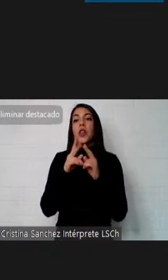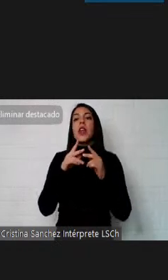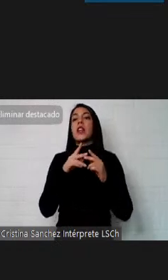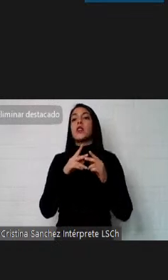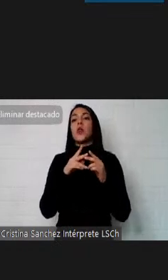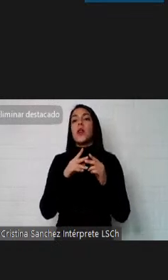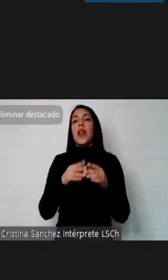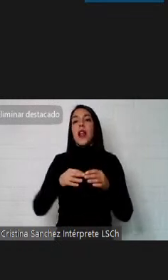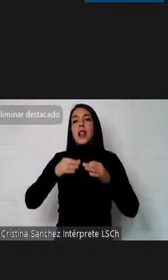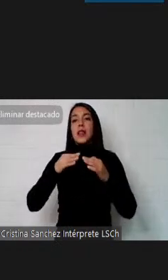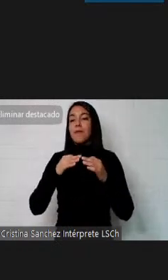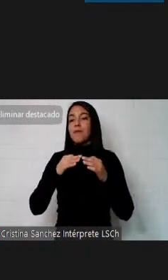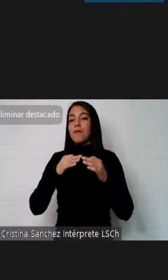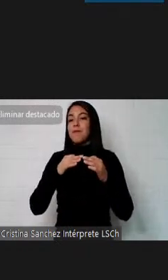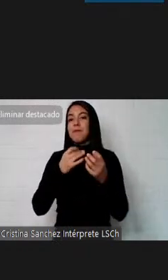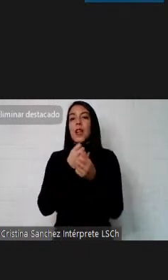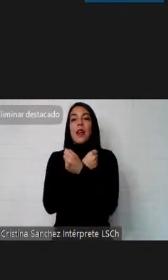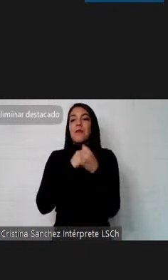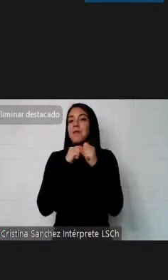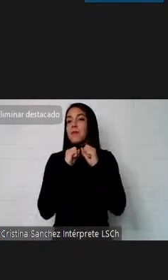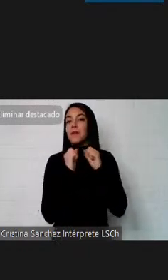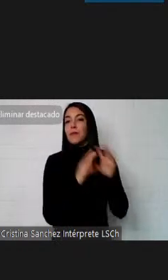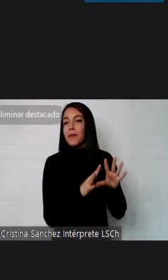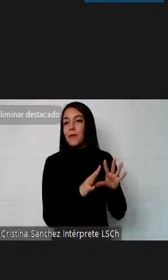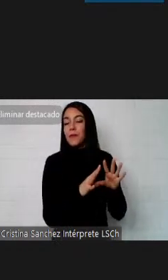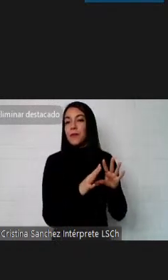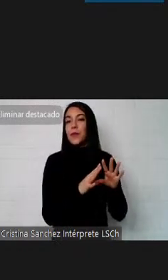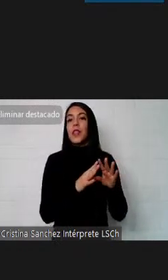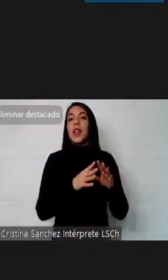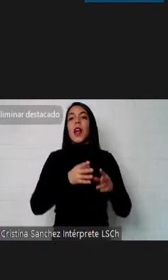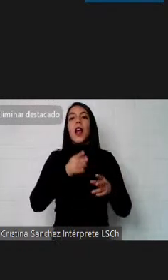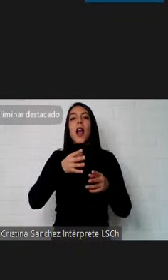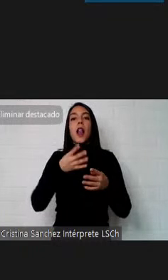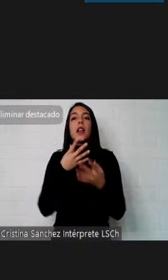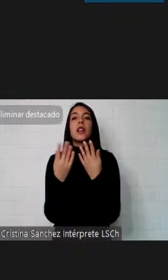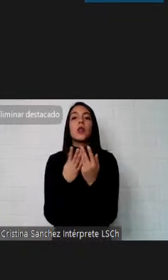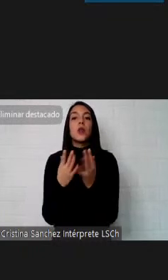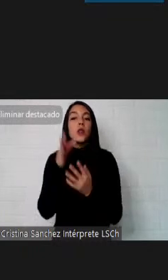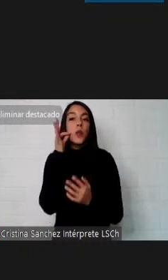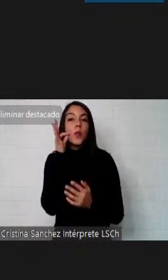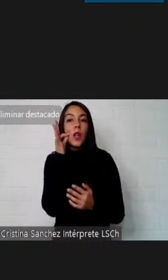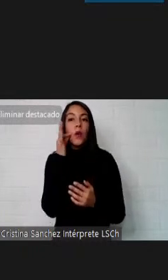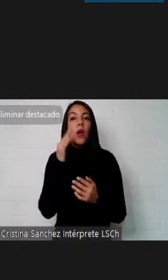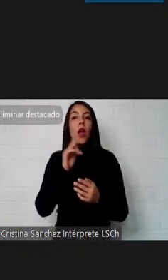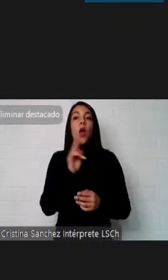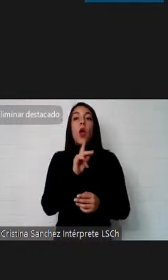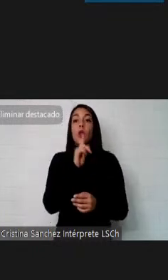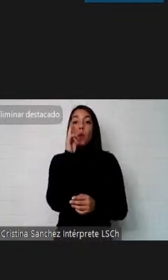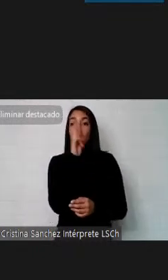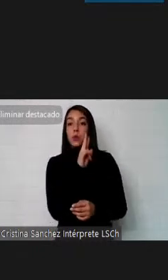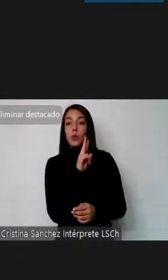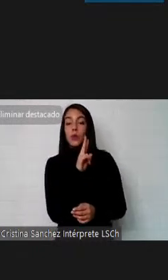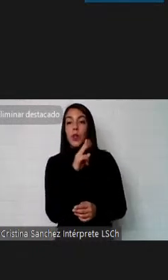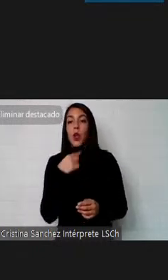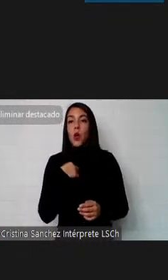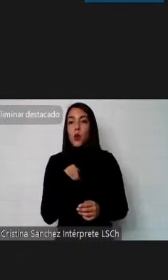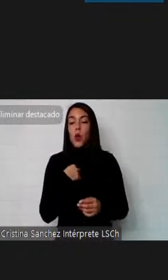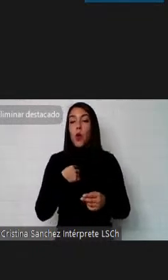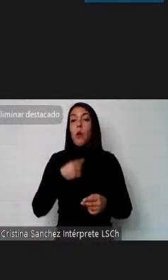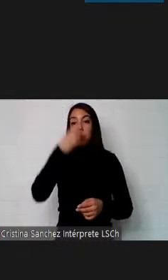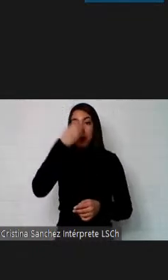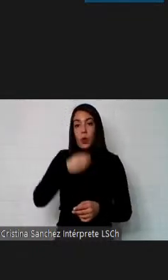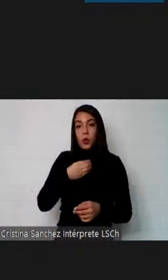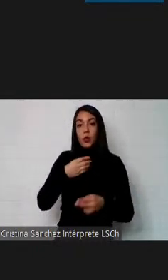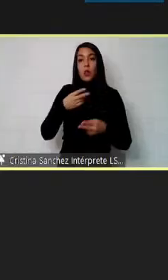son irrenunciables y son indivisibles por lo tanto si yo soy una persona tengo tanto derecho a la vida